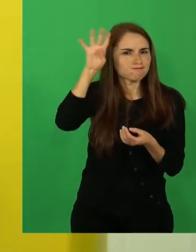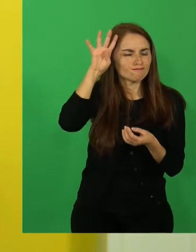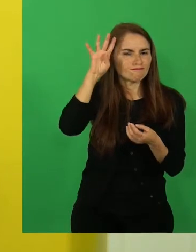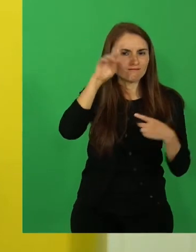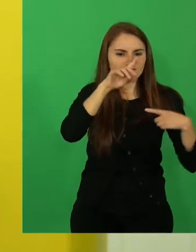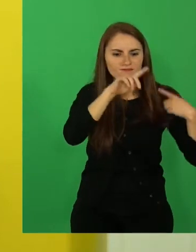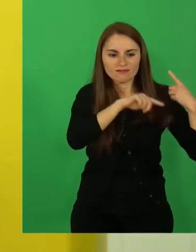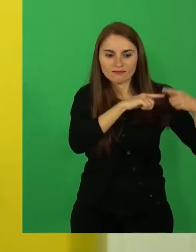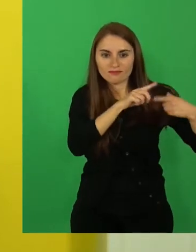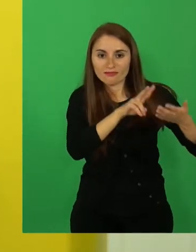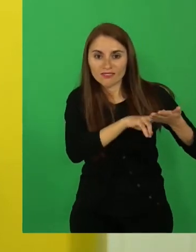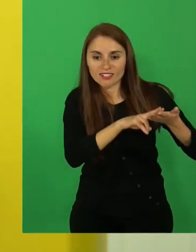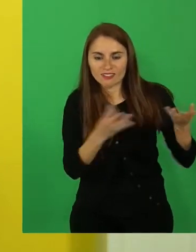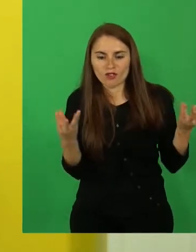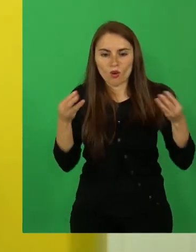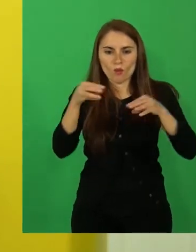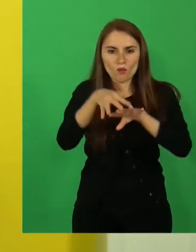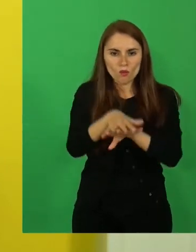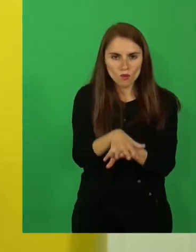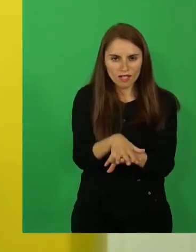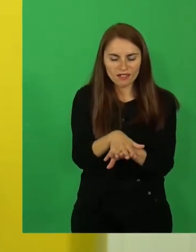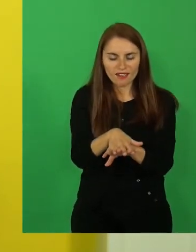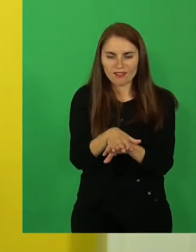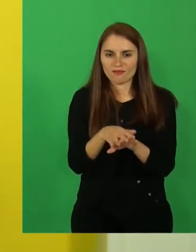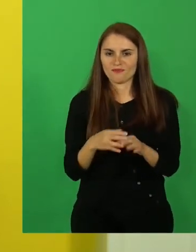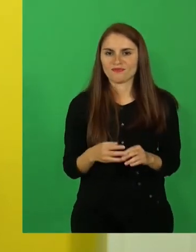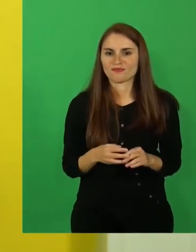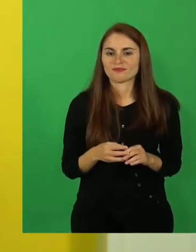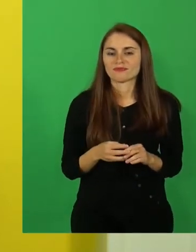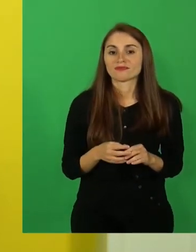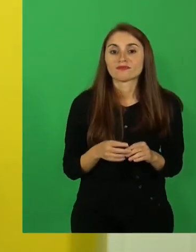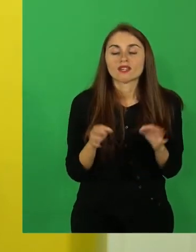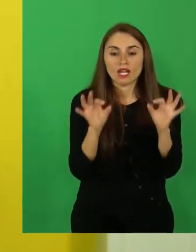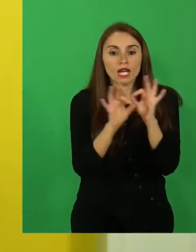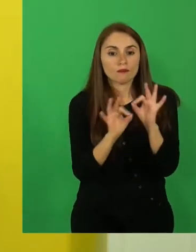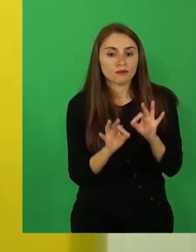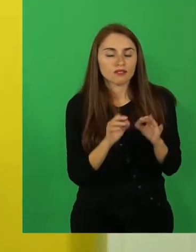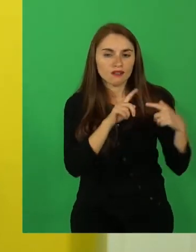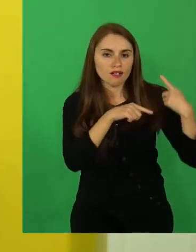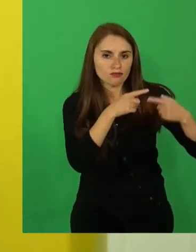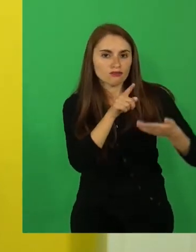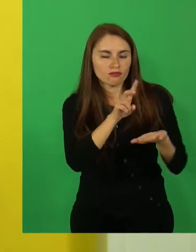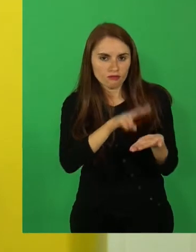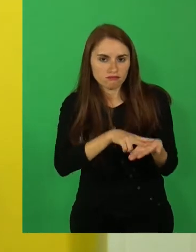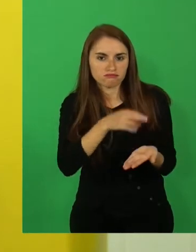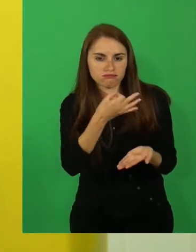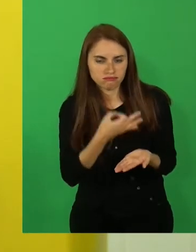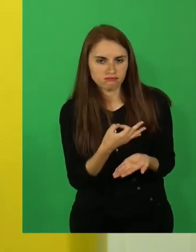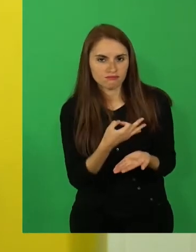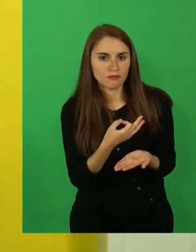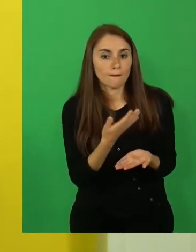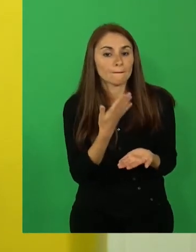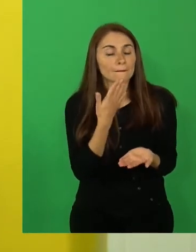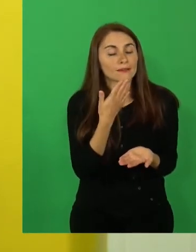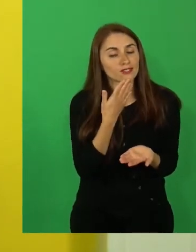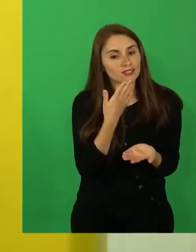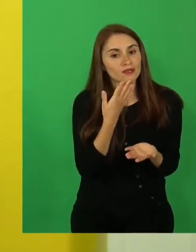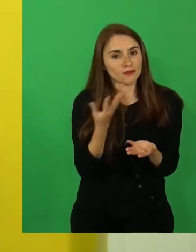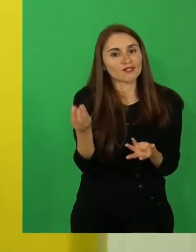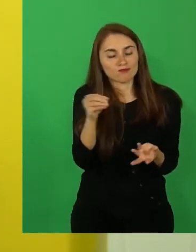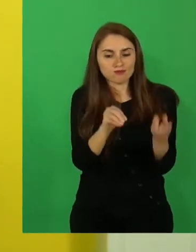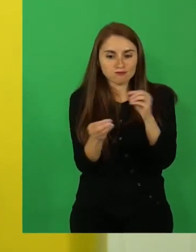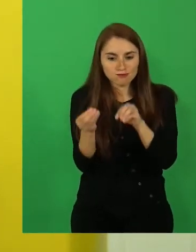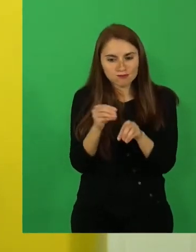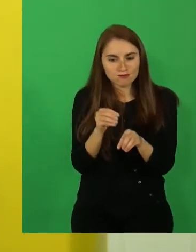¿ya? Que tienen algo real, explican un hecho real, pero usando también la